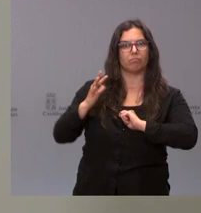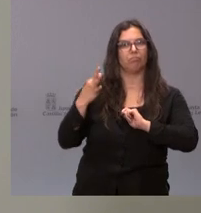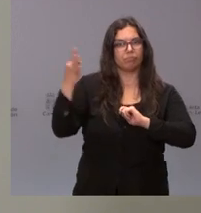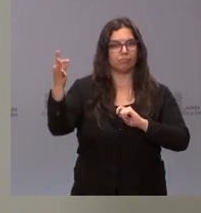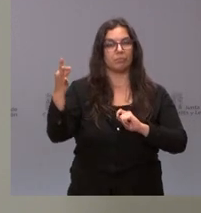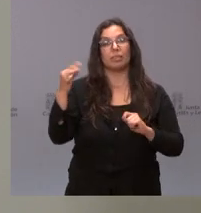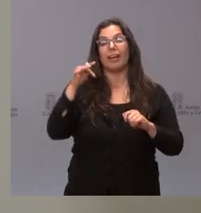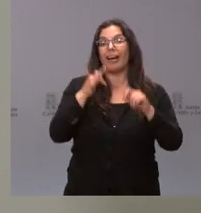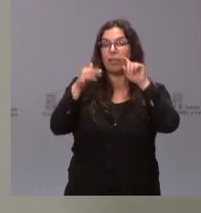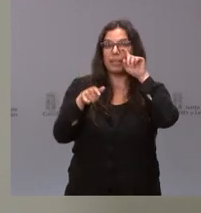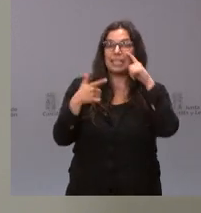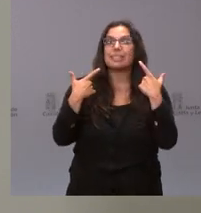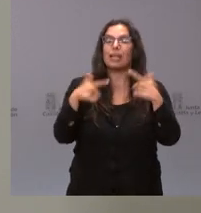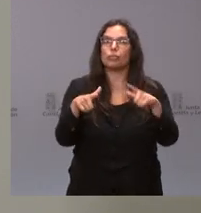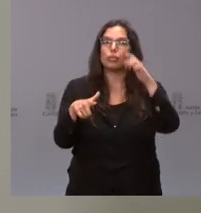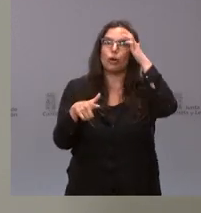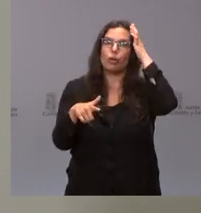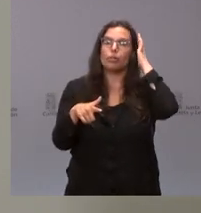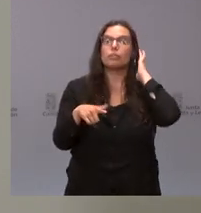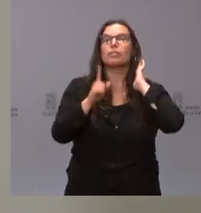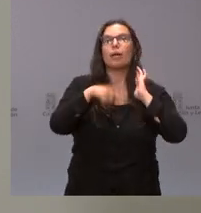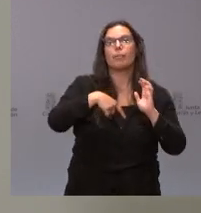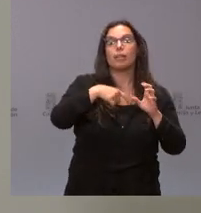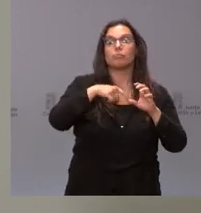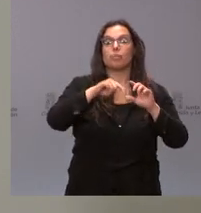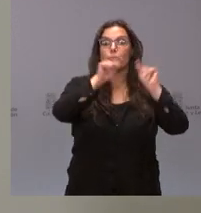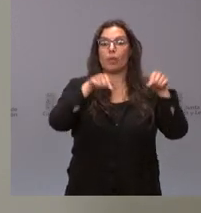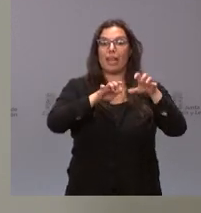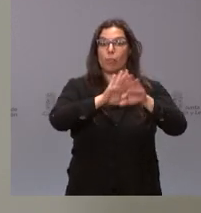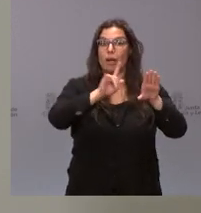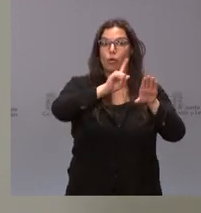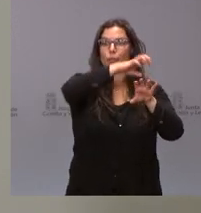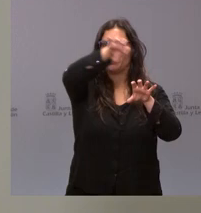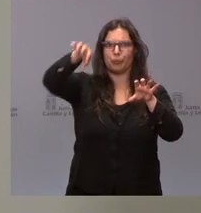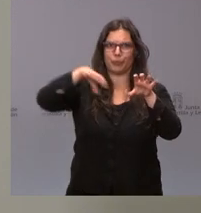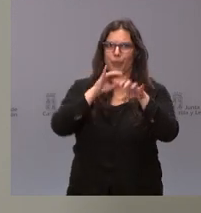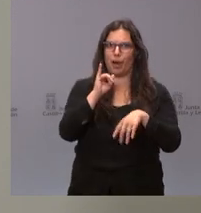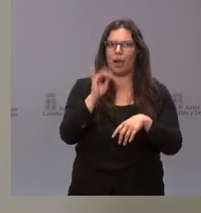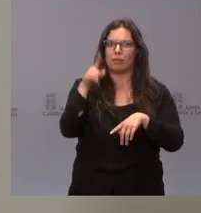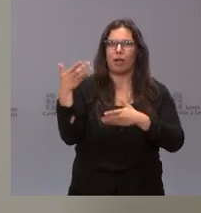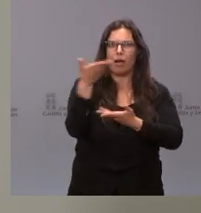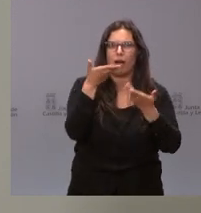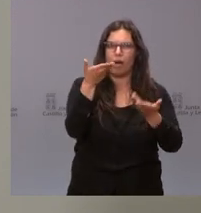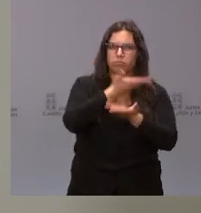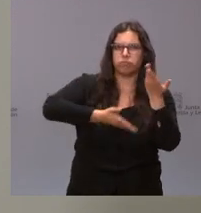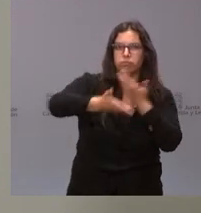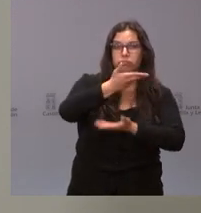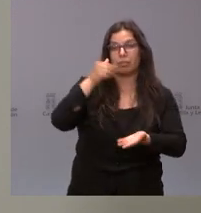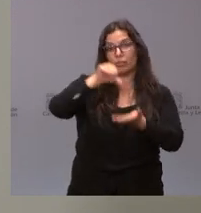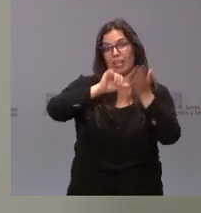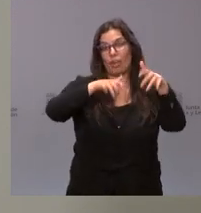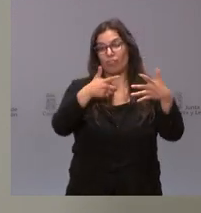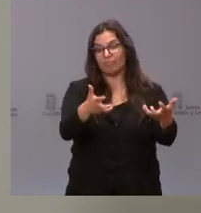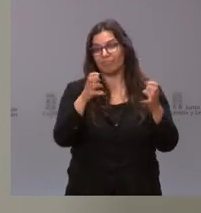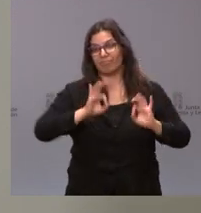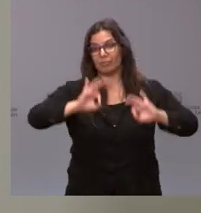un sector extendido a varios puntos de nuestra comunidad autónoma. Sin lugar a dudas, León tiene esa ventaja